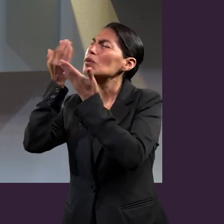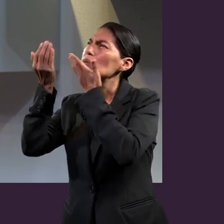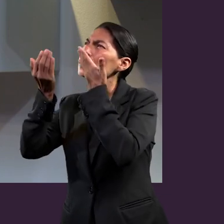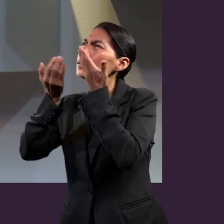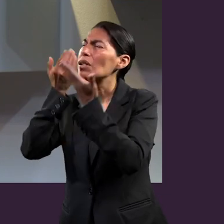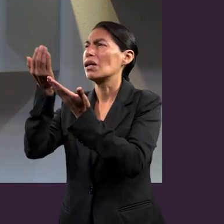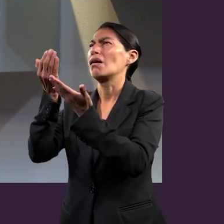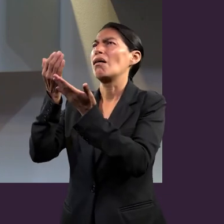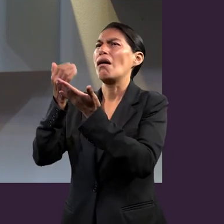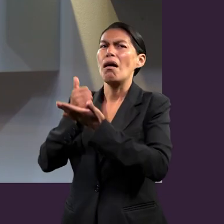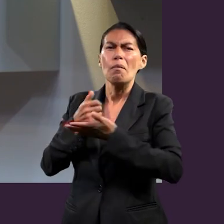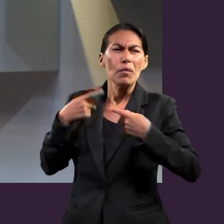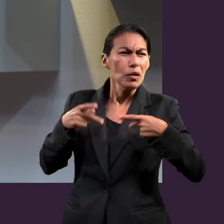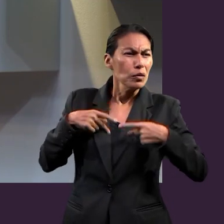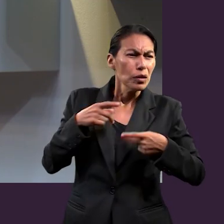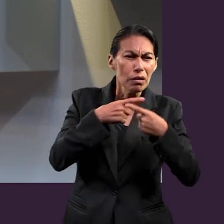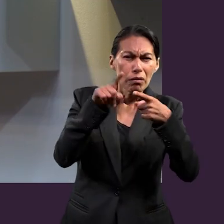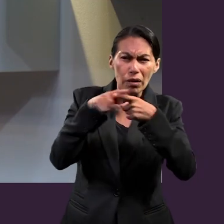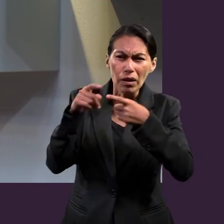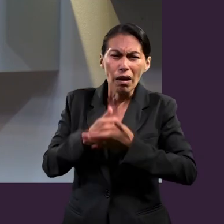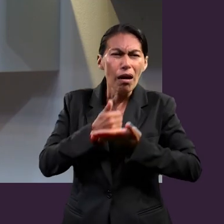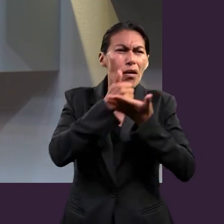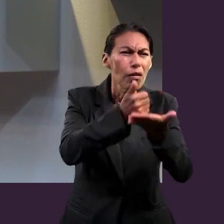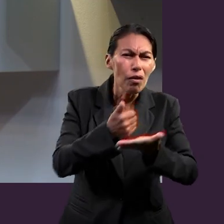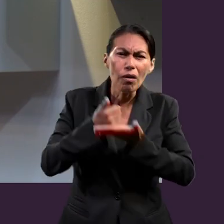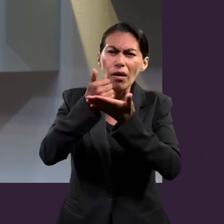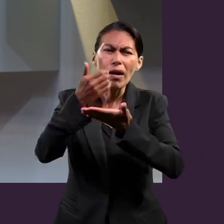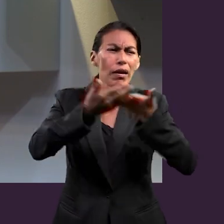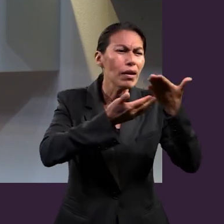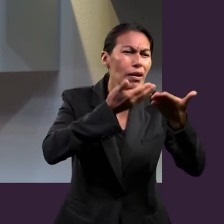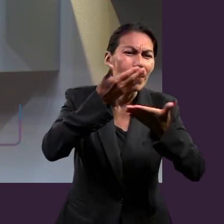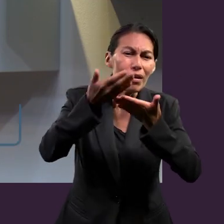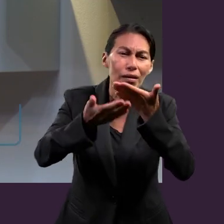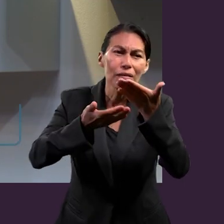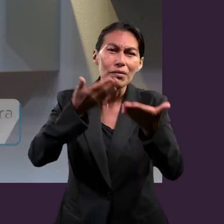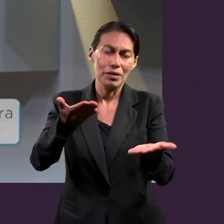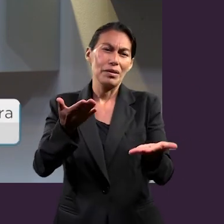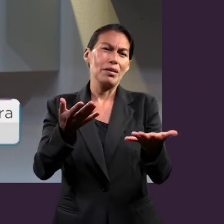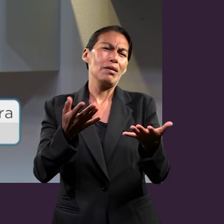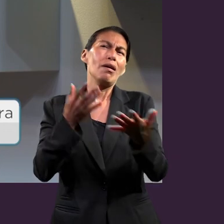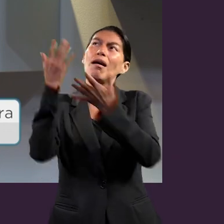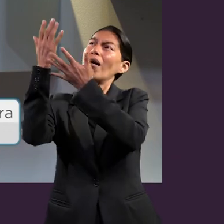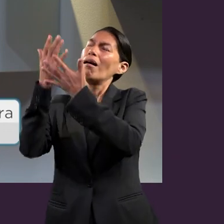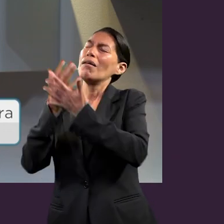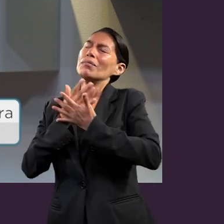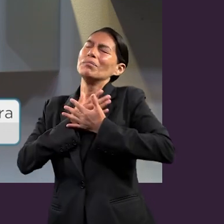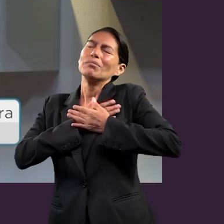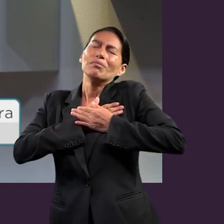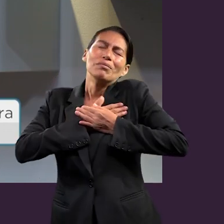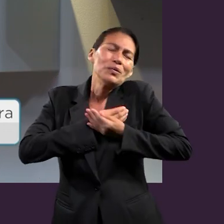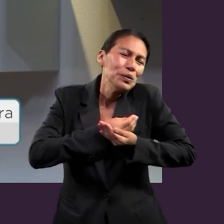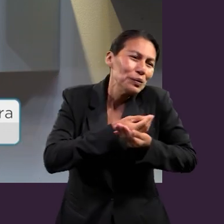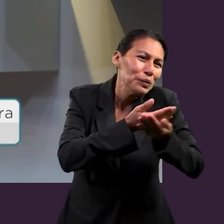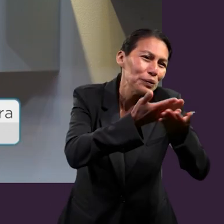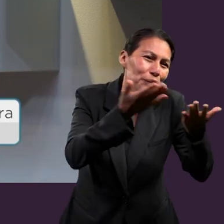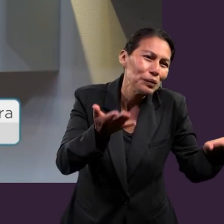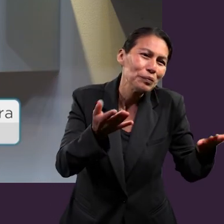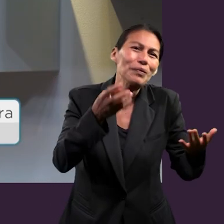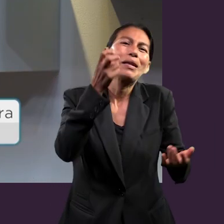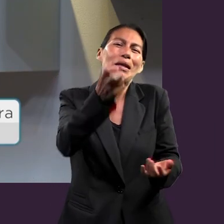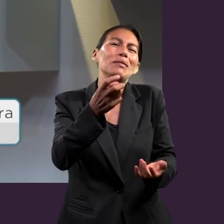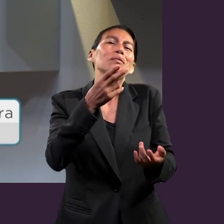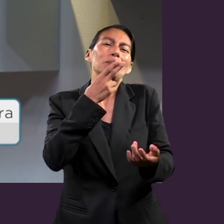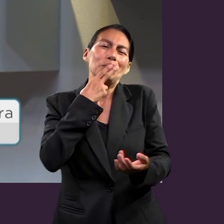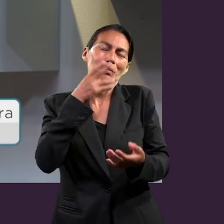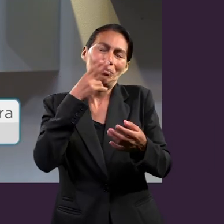para estar ayudando al prójimo, para estar todavía buscando compartir el amor de Dios a otro, pues que